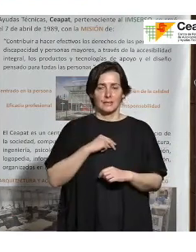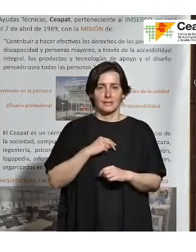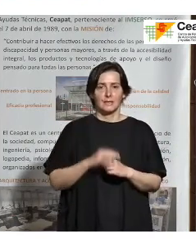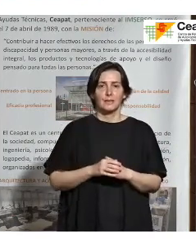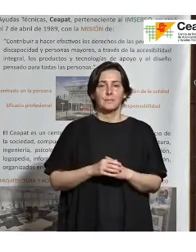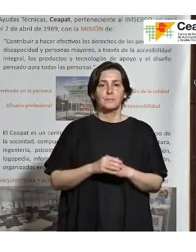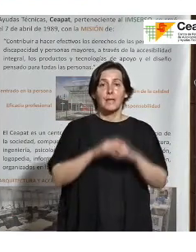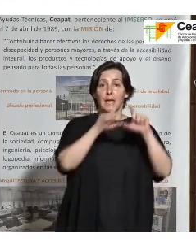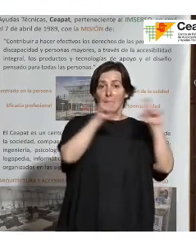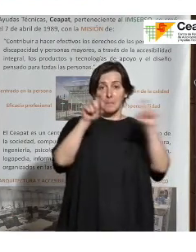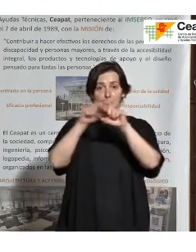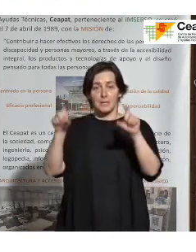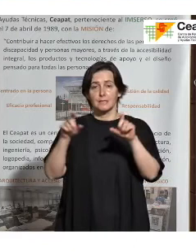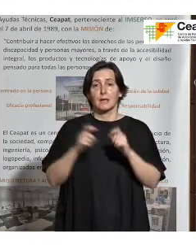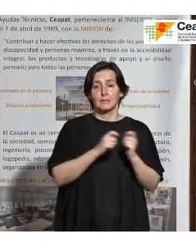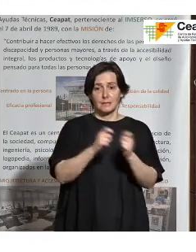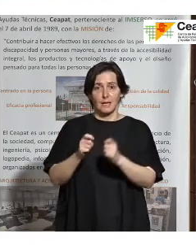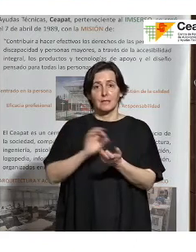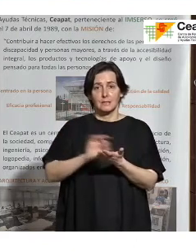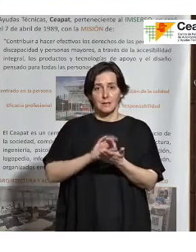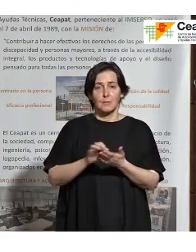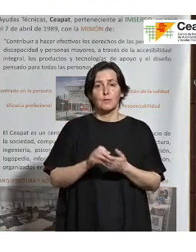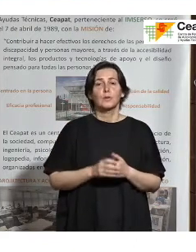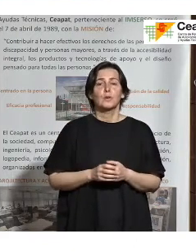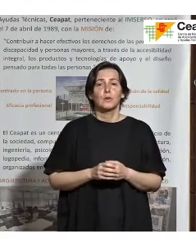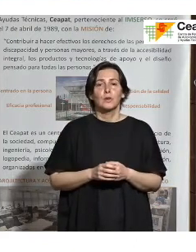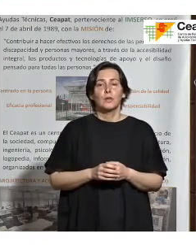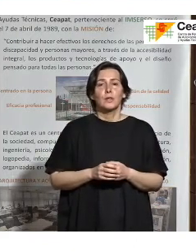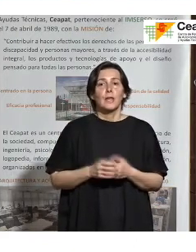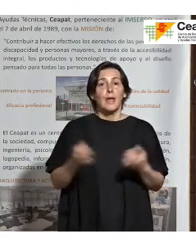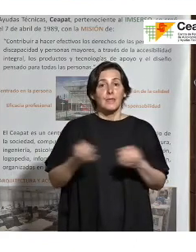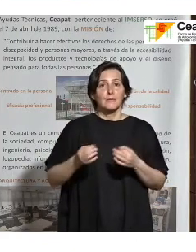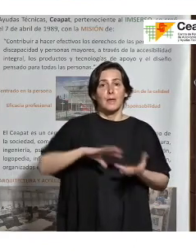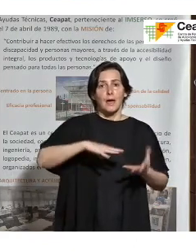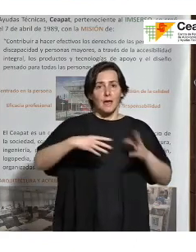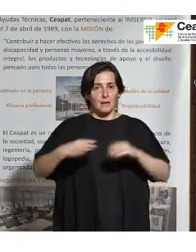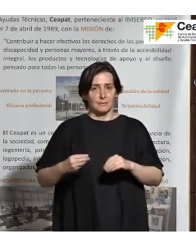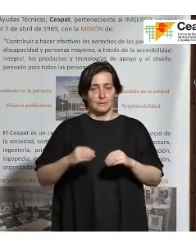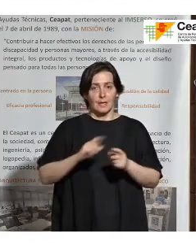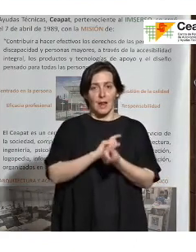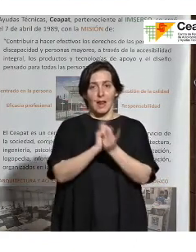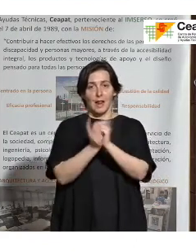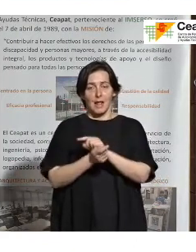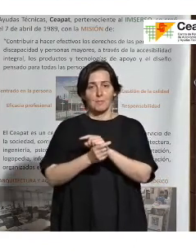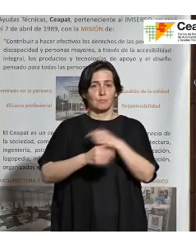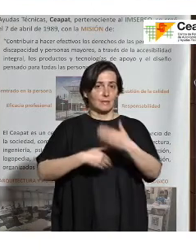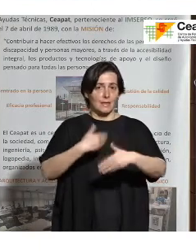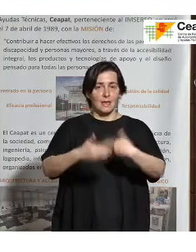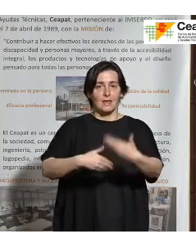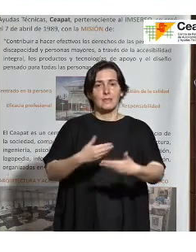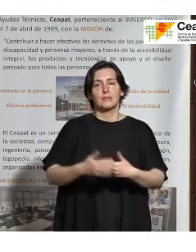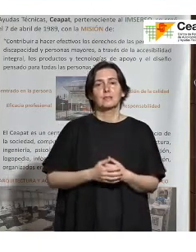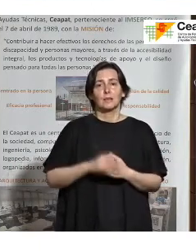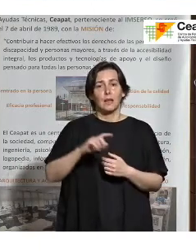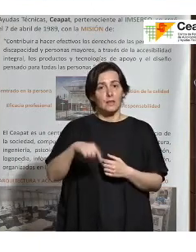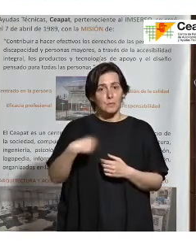Las empresas y entidades prestadoras, al final somos los que tenemos que aplicar todos esos cambios en nuestro día a día y somos los que luego